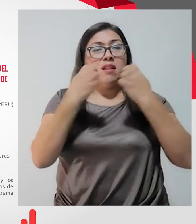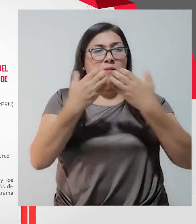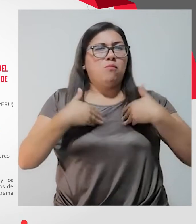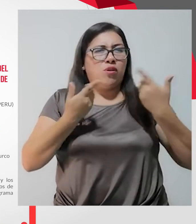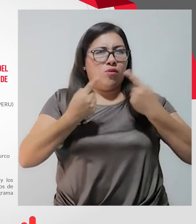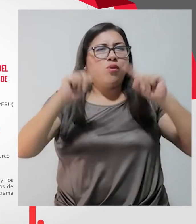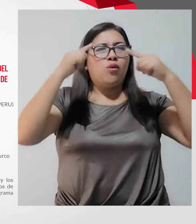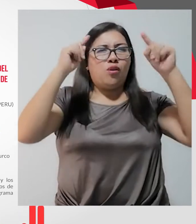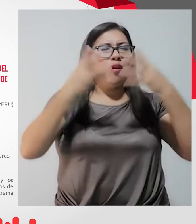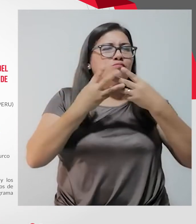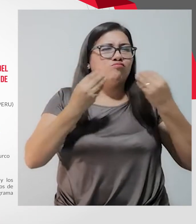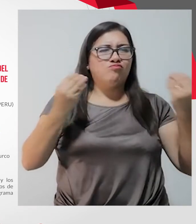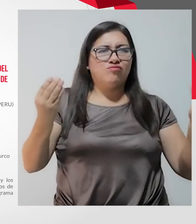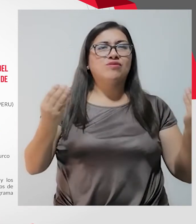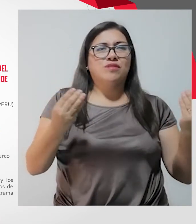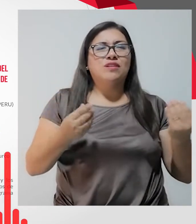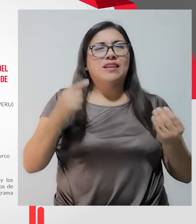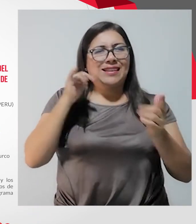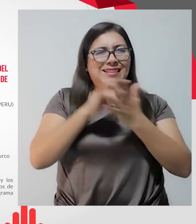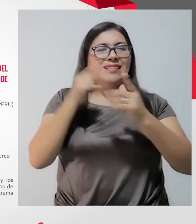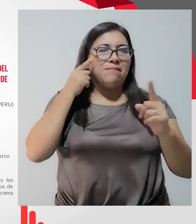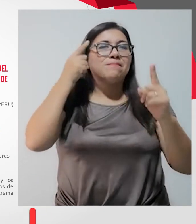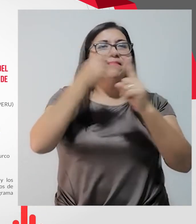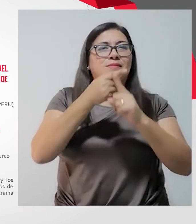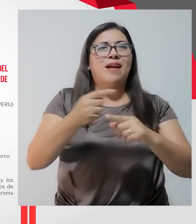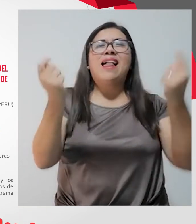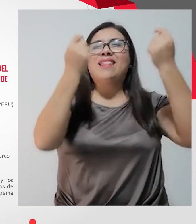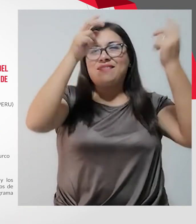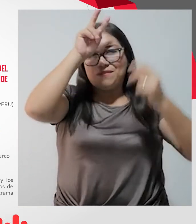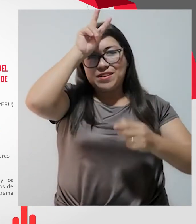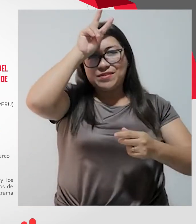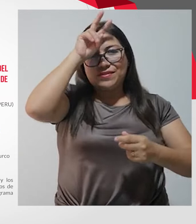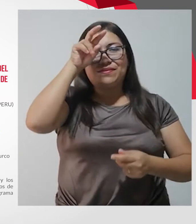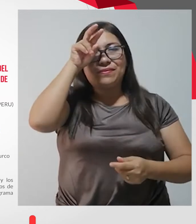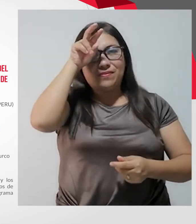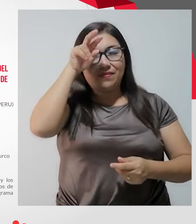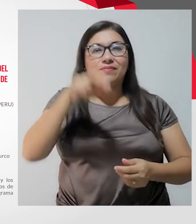conseguir muchas inercias y esa es nuestra meta. Arriba Perú.